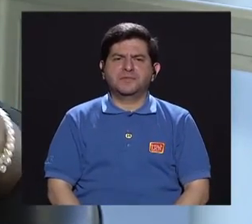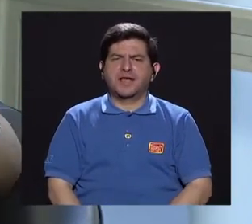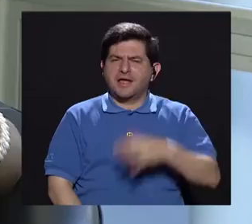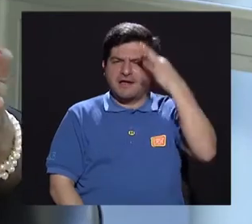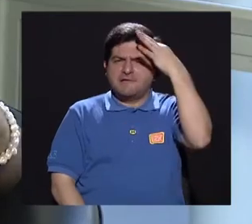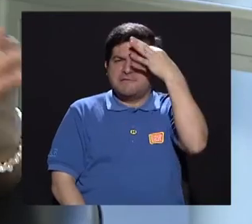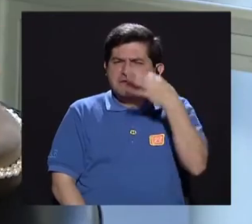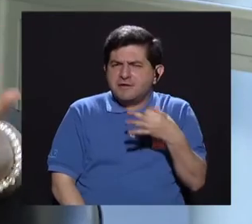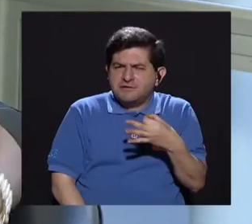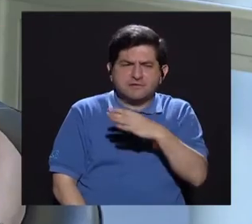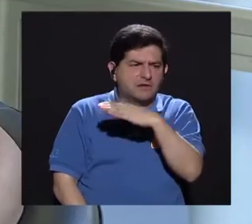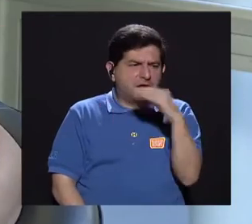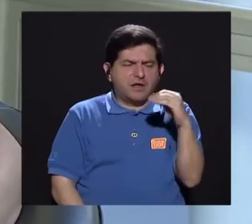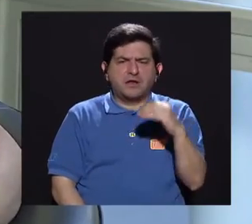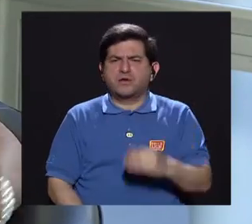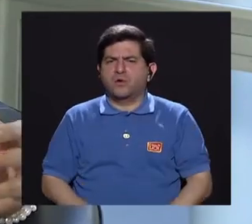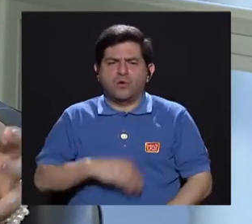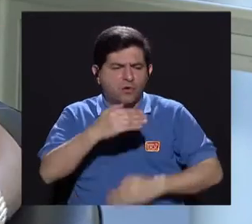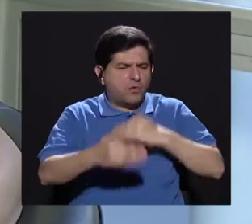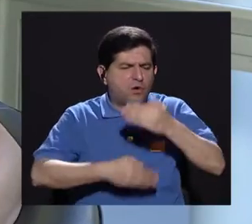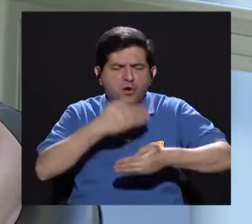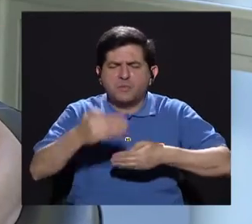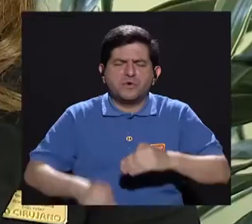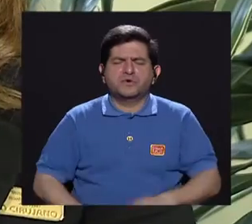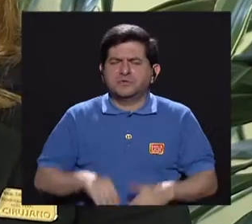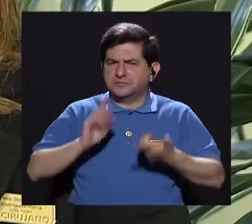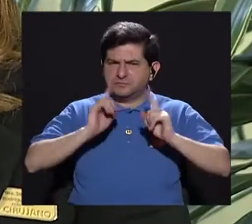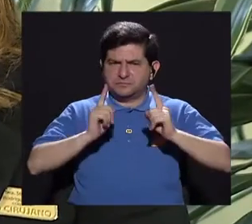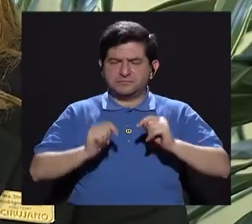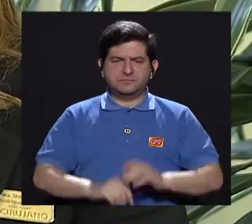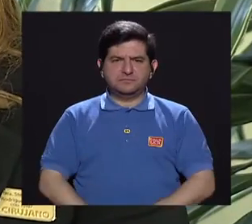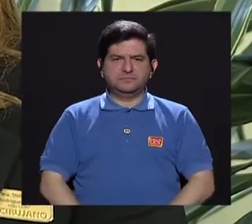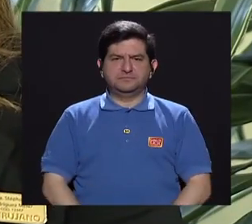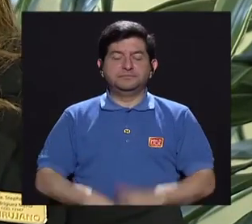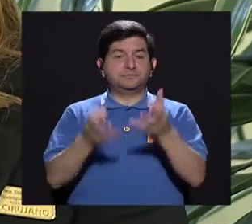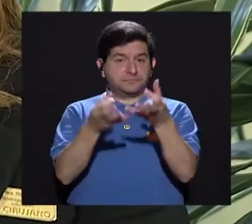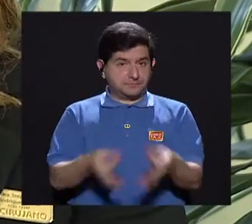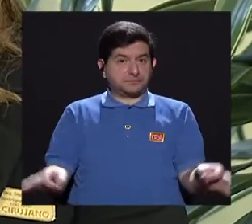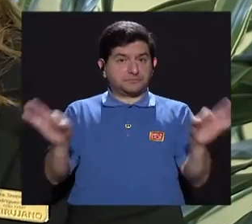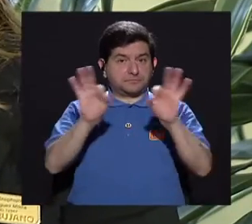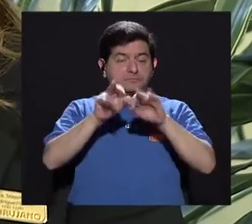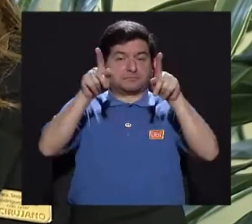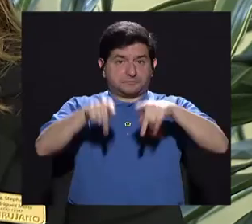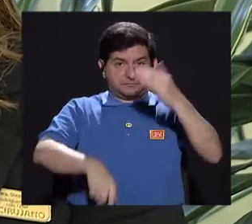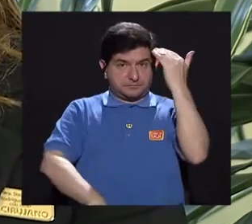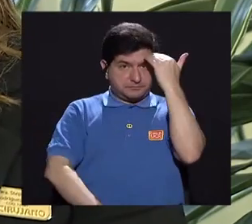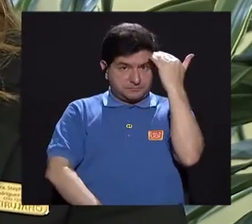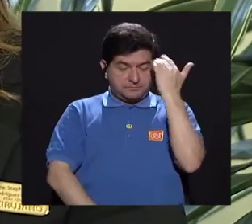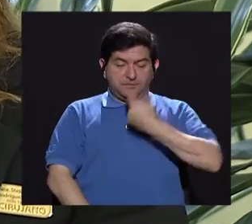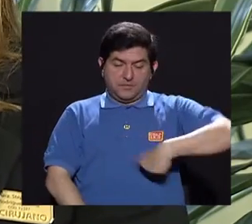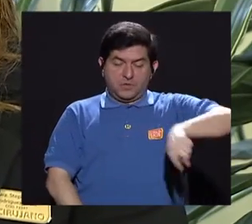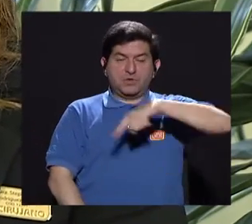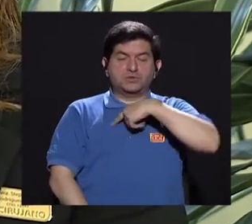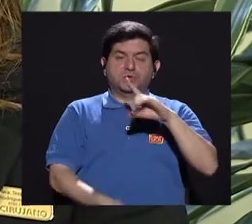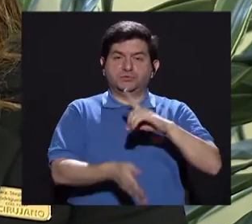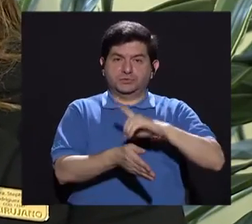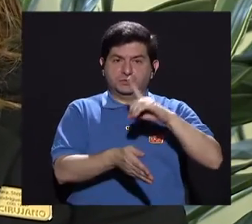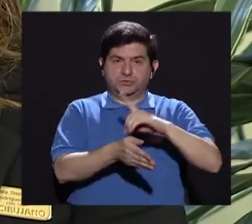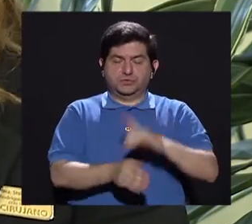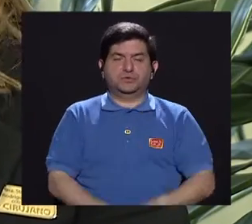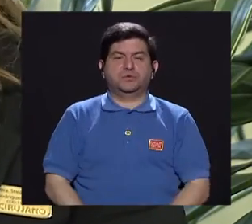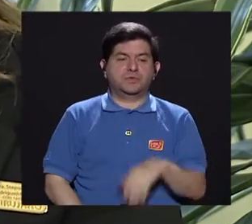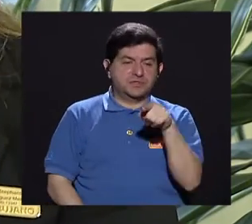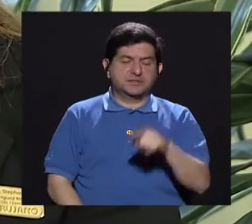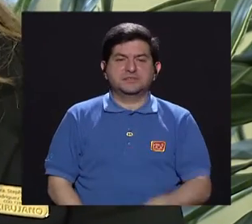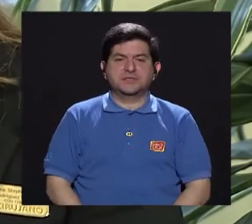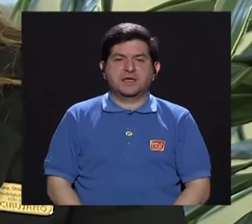¿qué criterios o qué pasos básicos existen? Sí, es importante que los pacientes sepan que nosotros como médicos